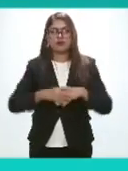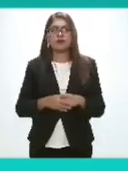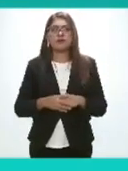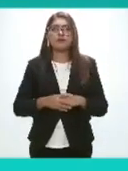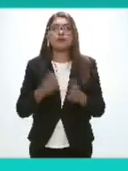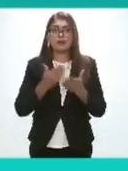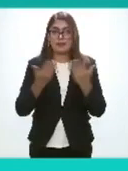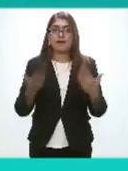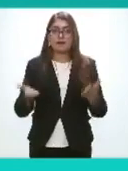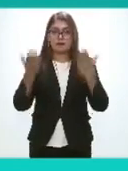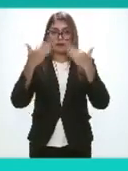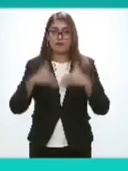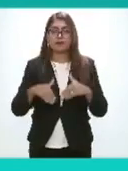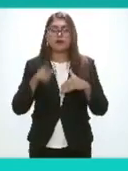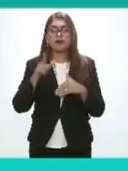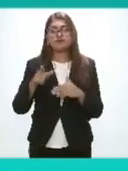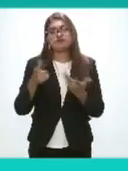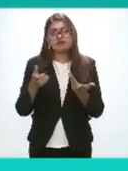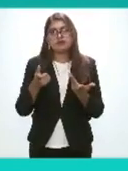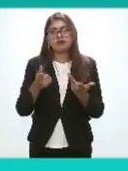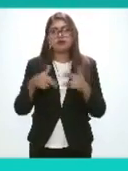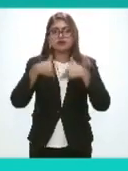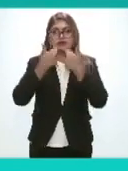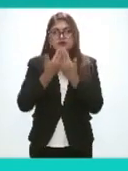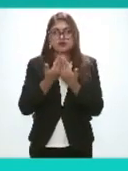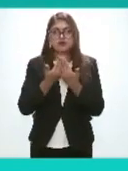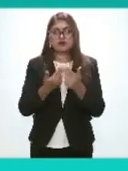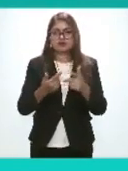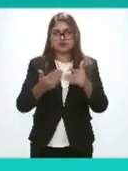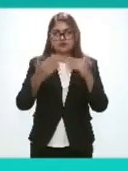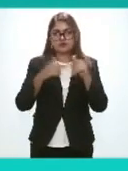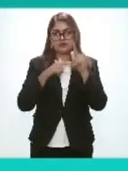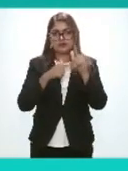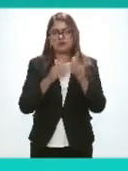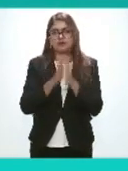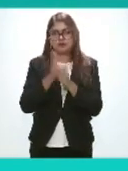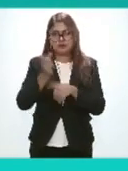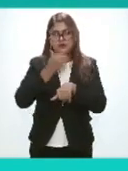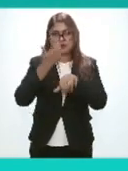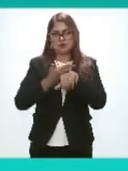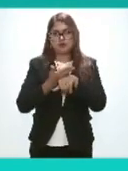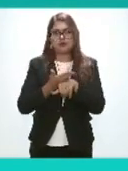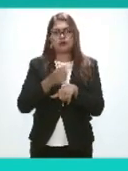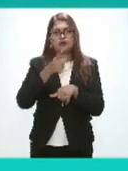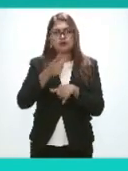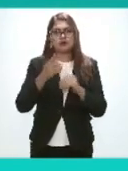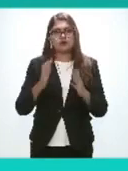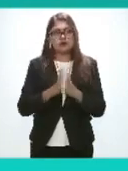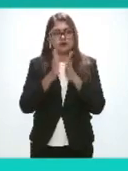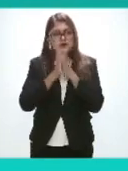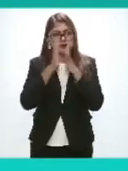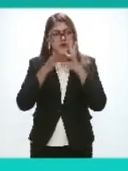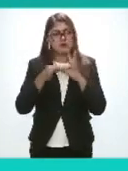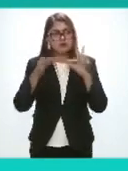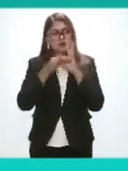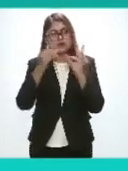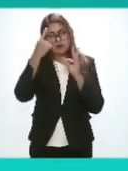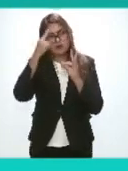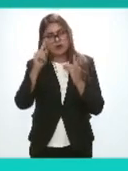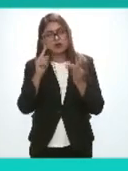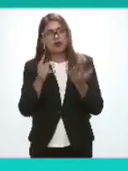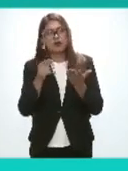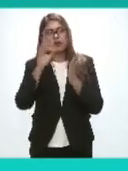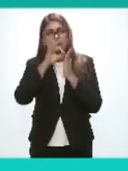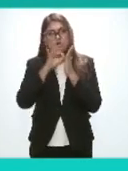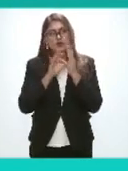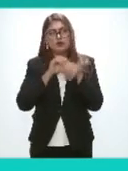y continuando con el desarrollo de nuestra sesión le solicito secretario su intervención para proceder al desahogo